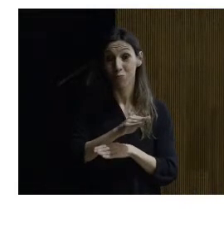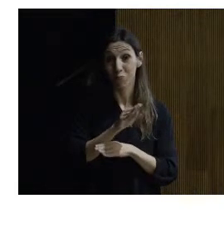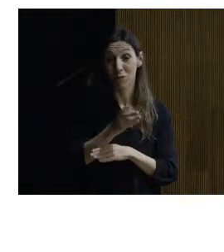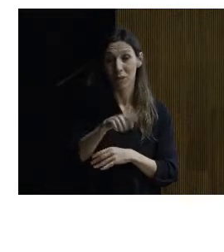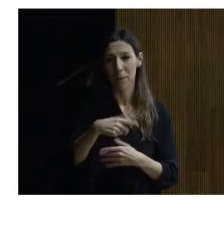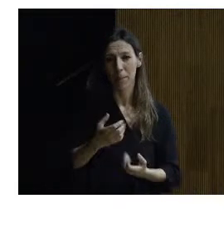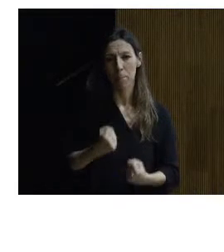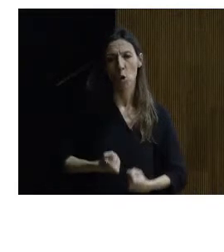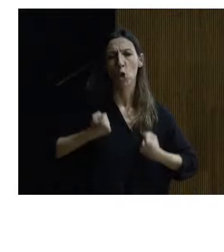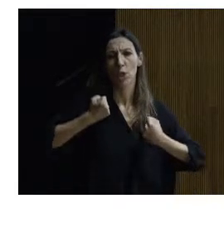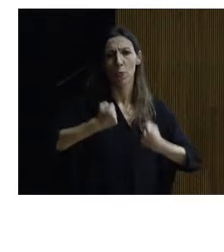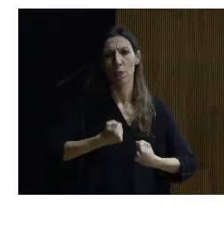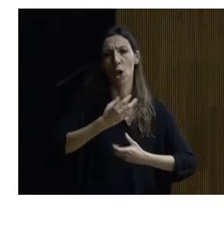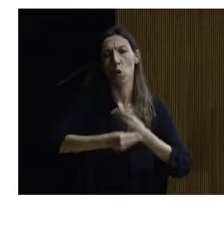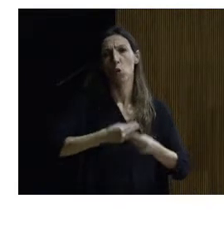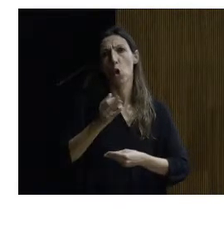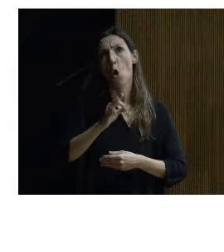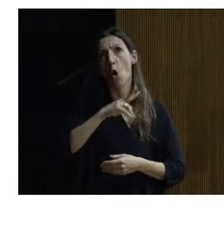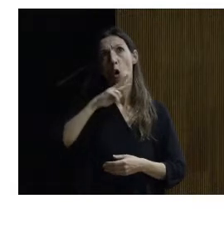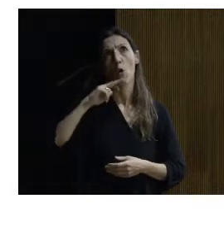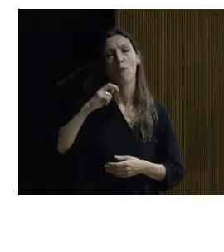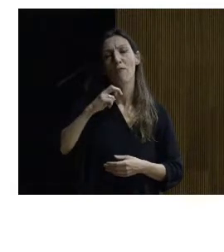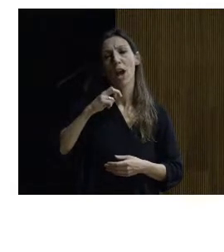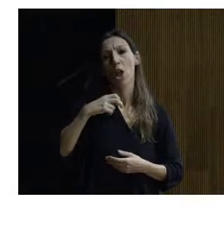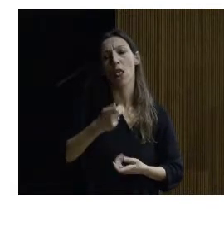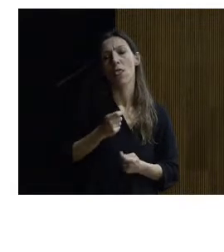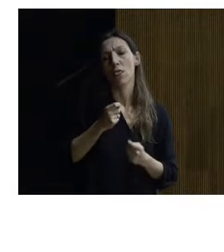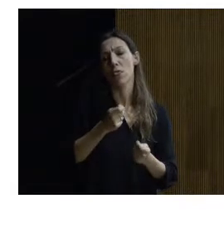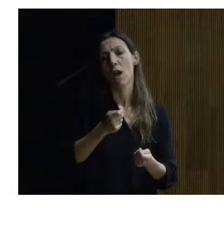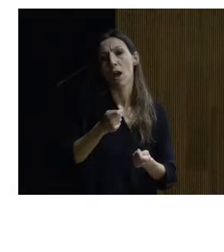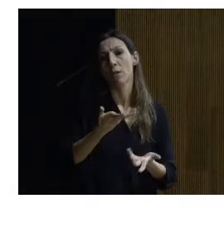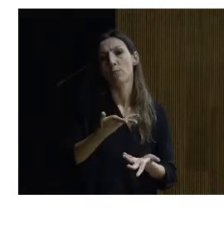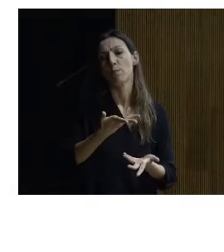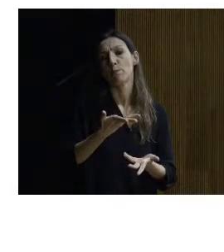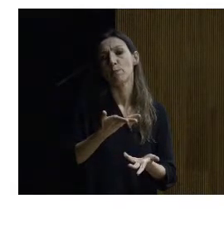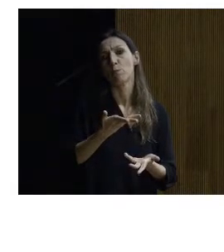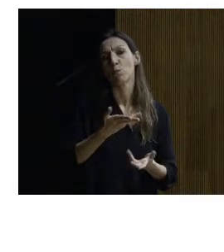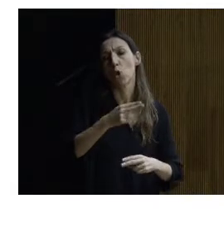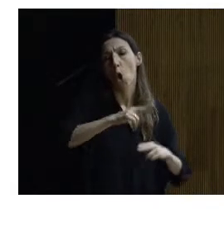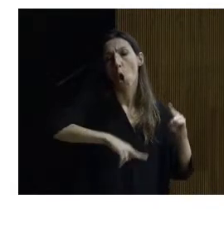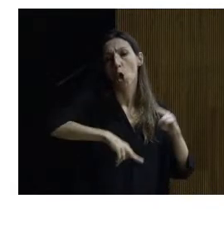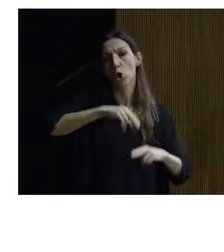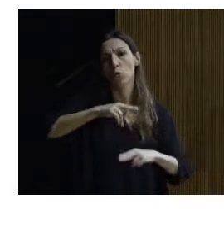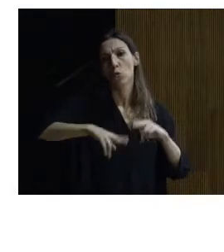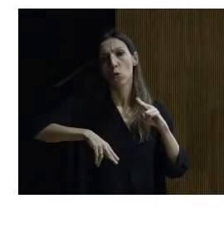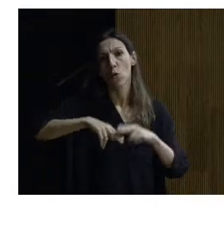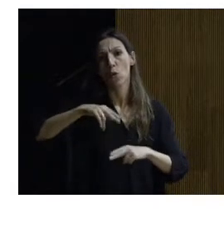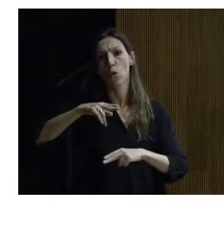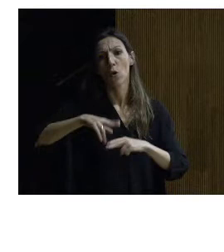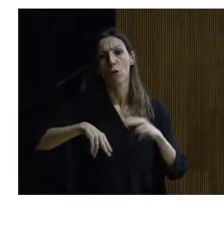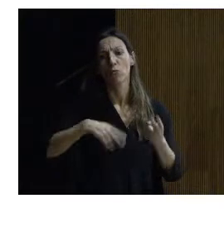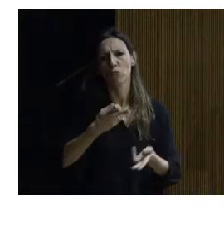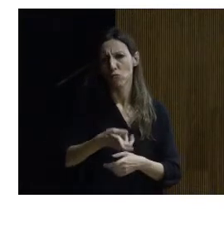de los o poner en valor perdón una serie de construcciones con una